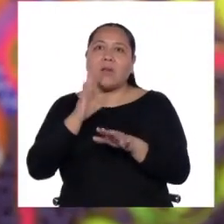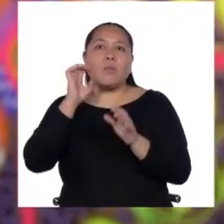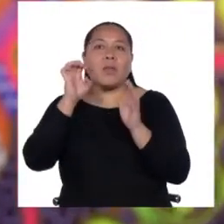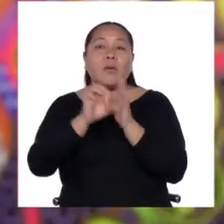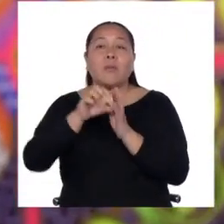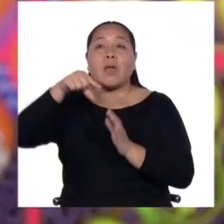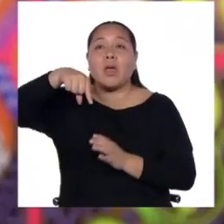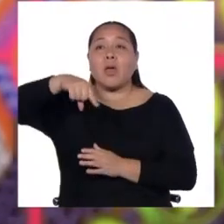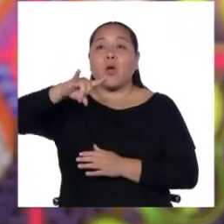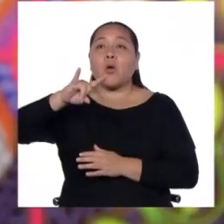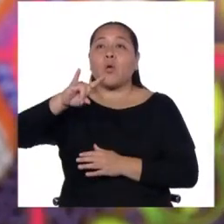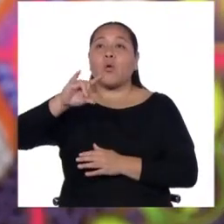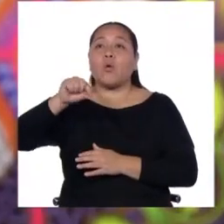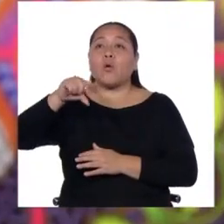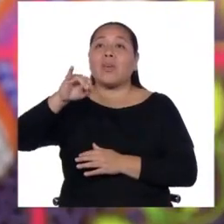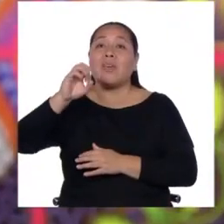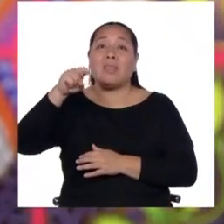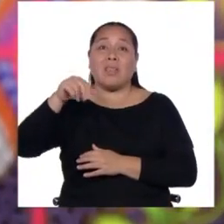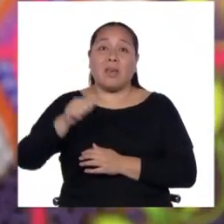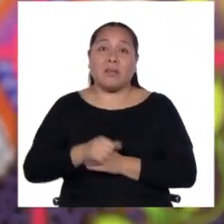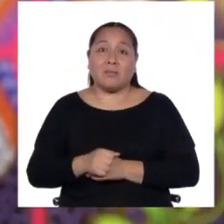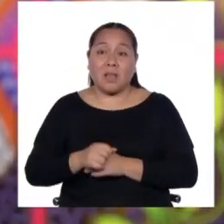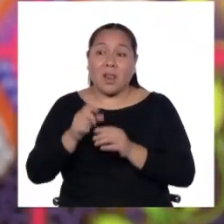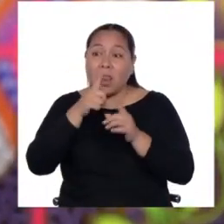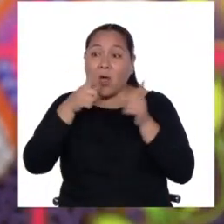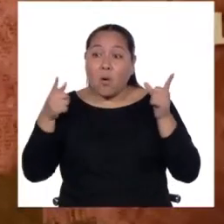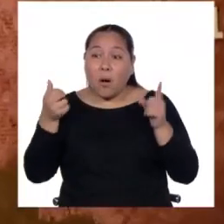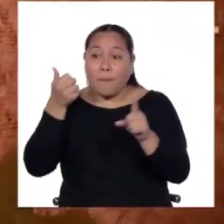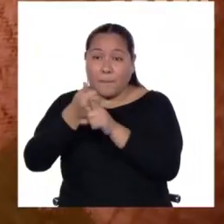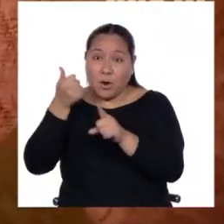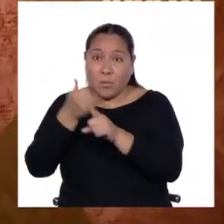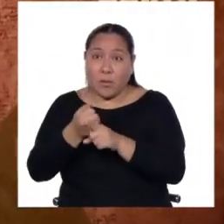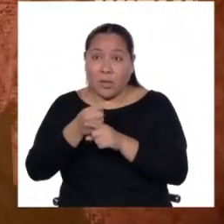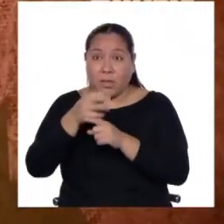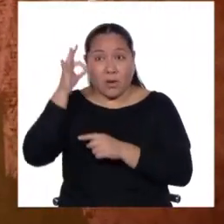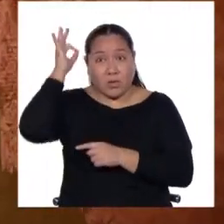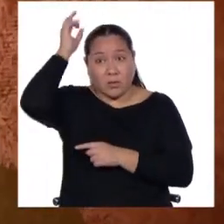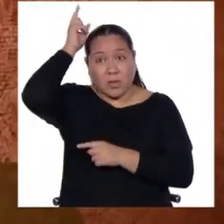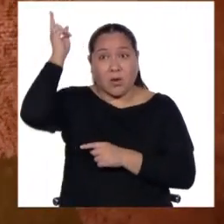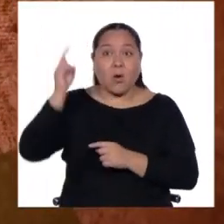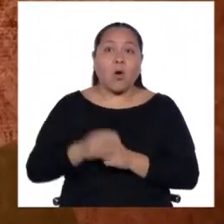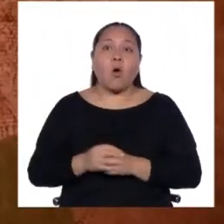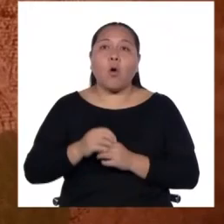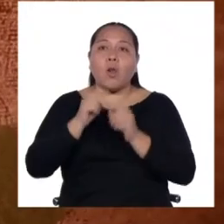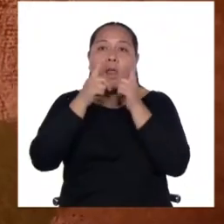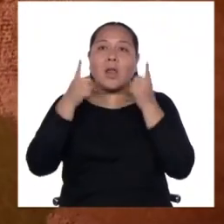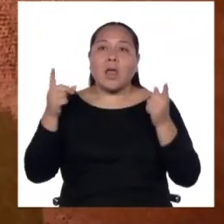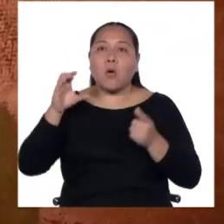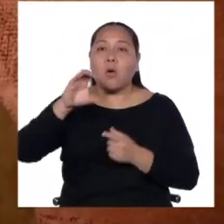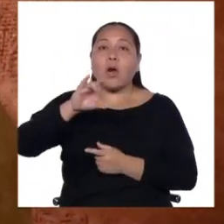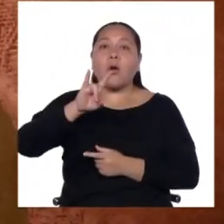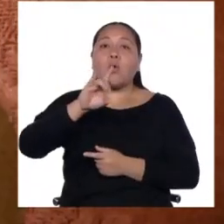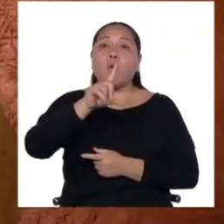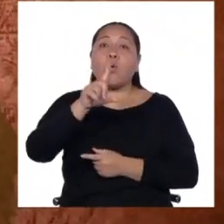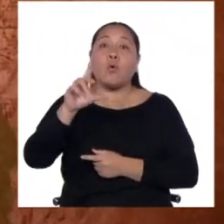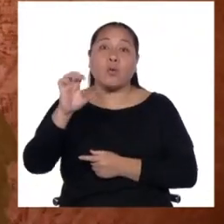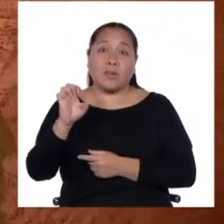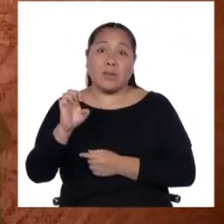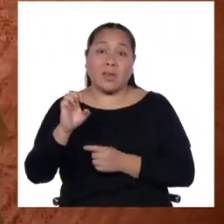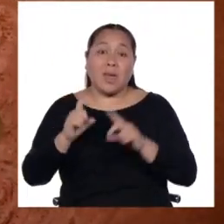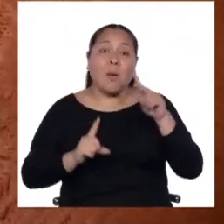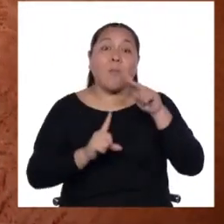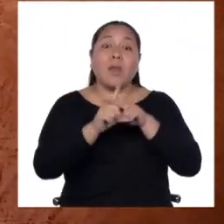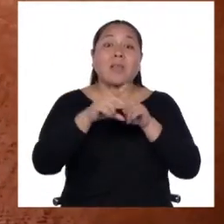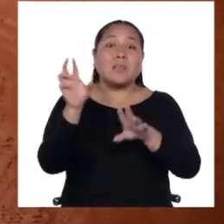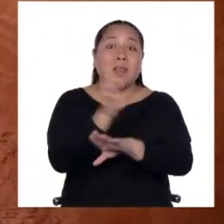lengua originaria de los Incas, o como el Cuye, que es una lengua que aparece en la poesía de Vallejo,